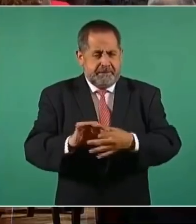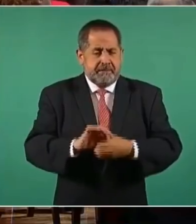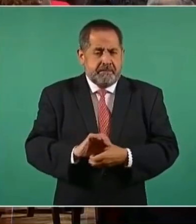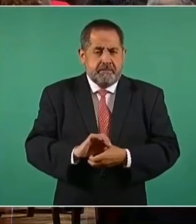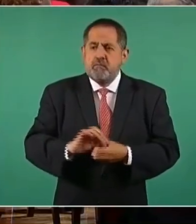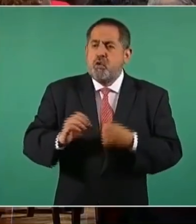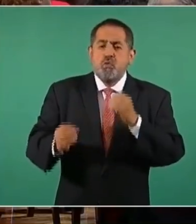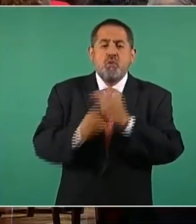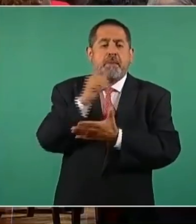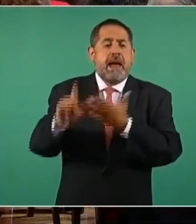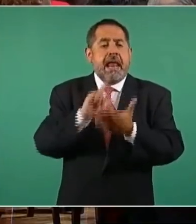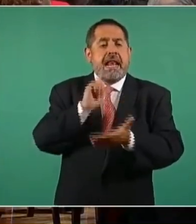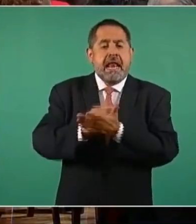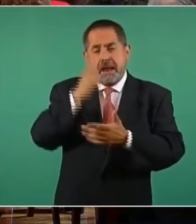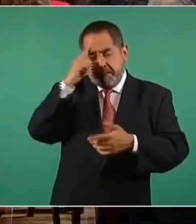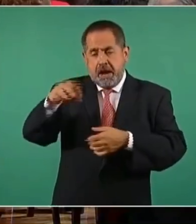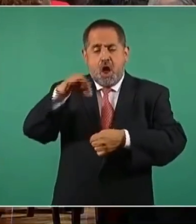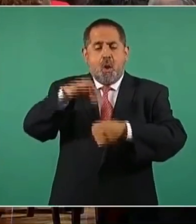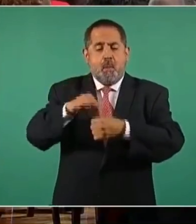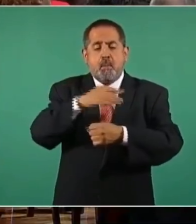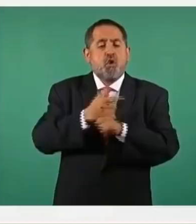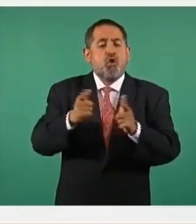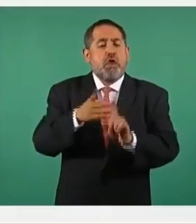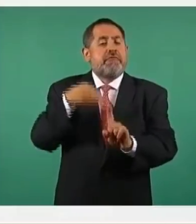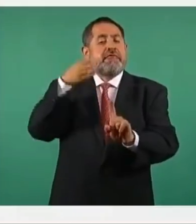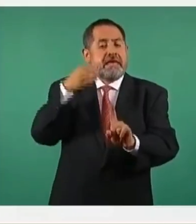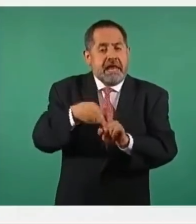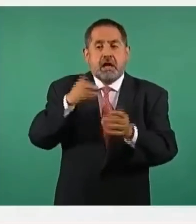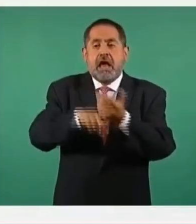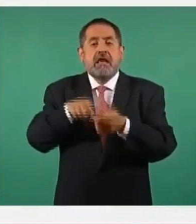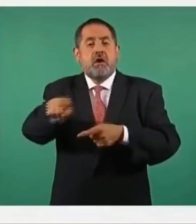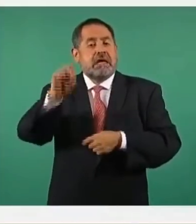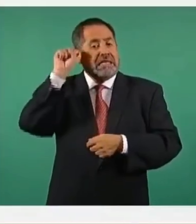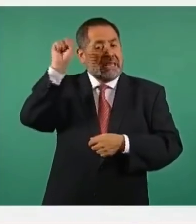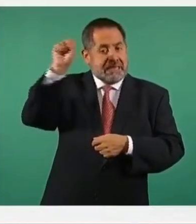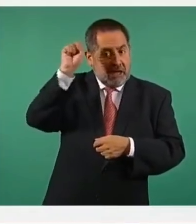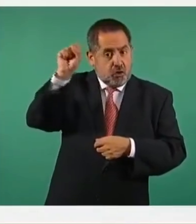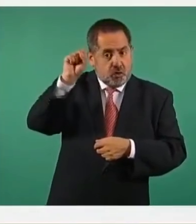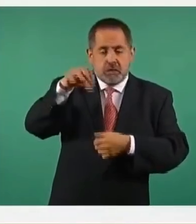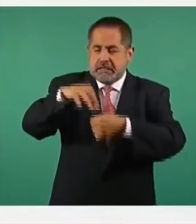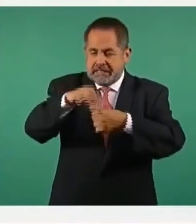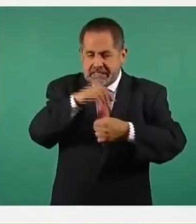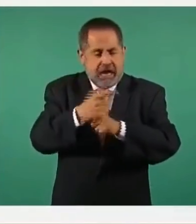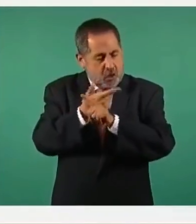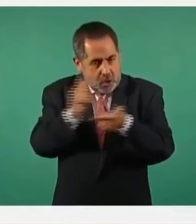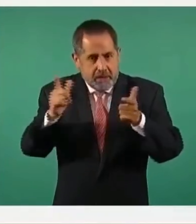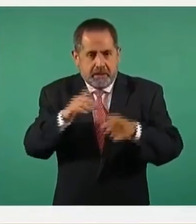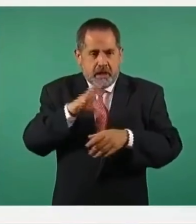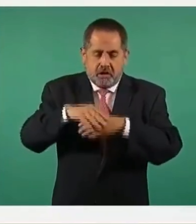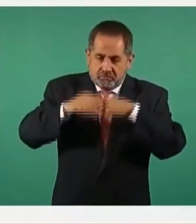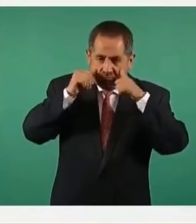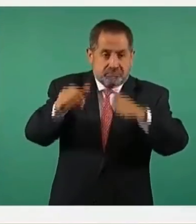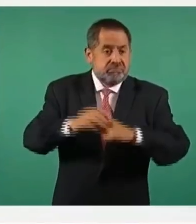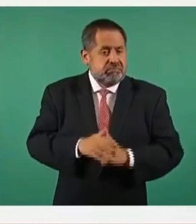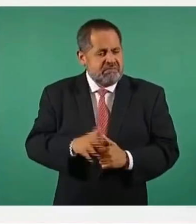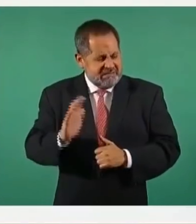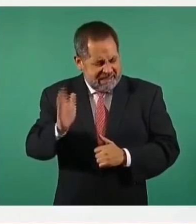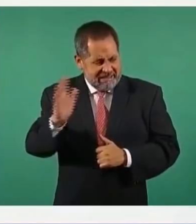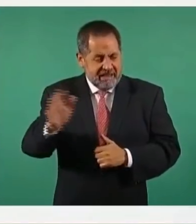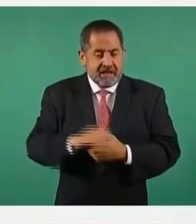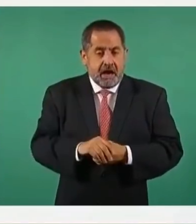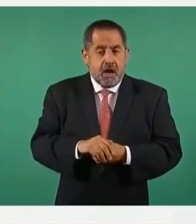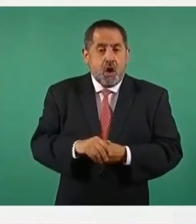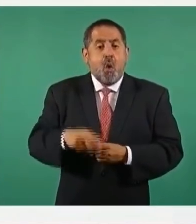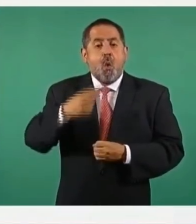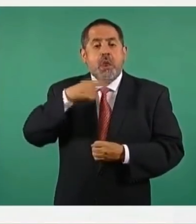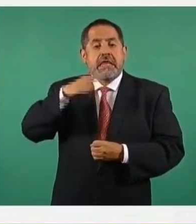el voto directo y la democratización de los sindicatos. Se aumentó en los hechos el reparto